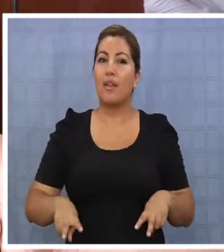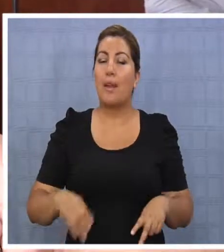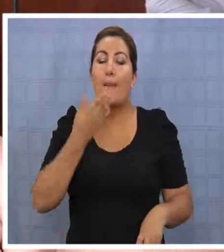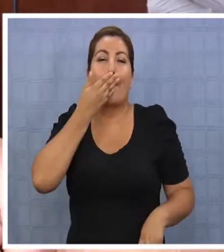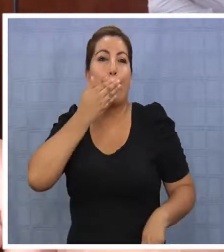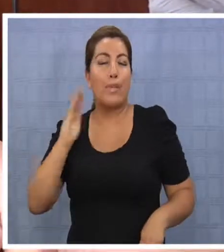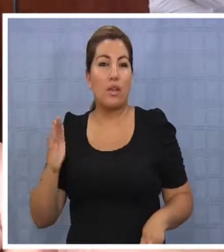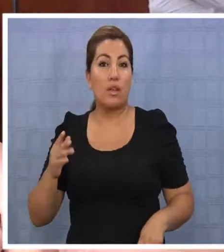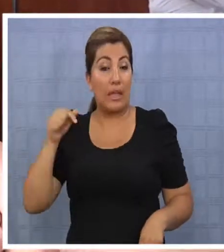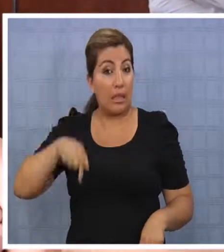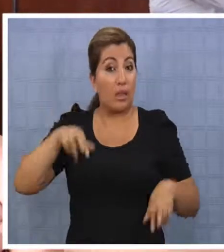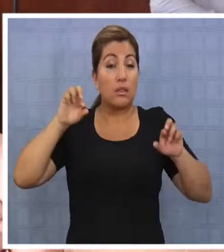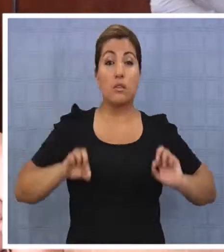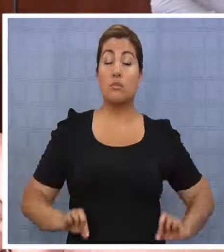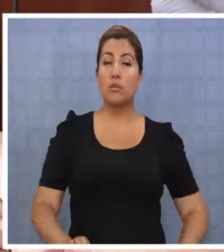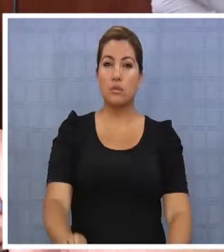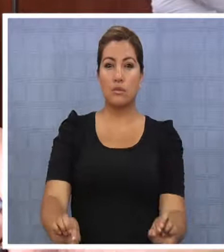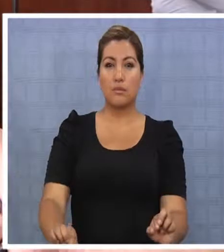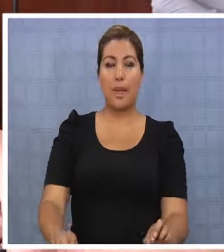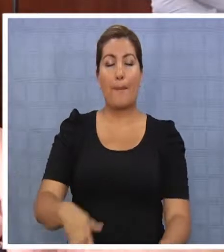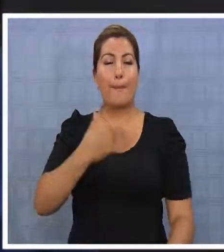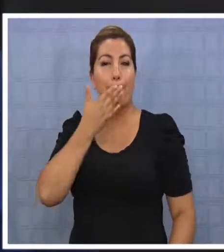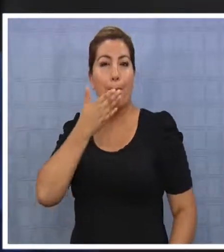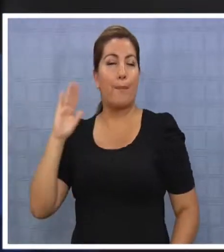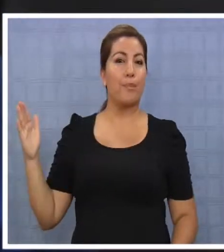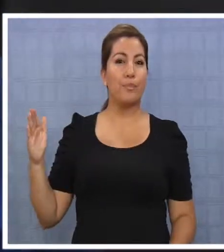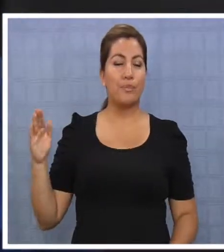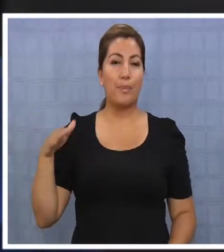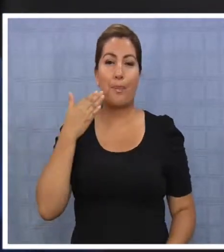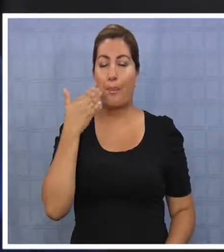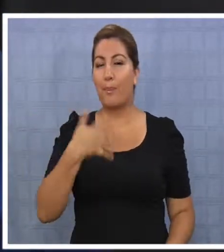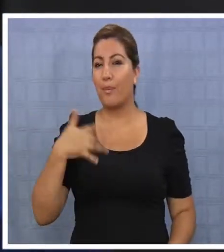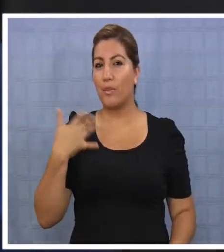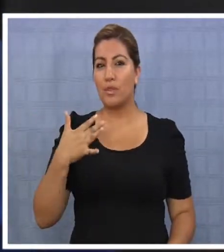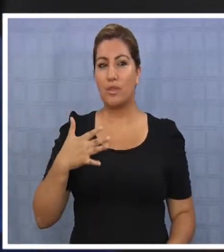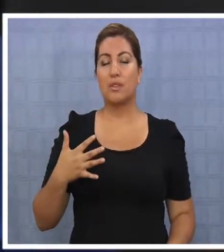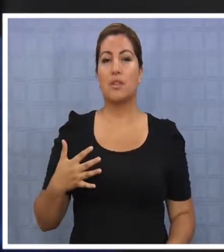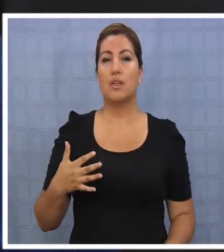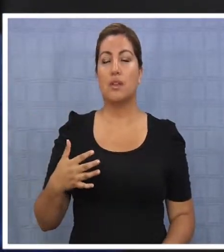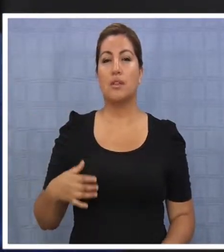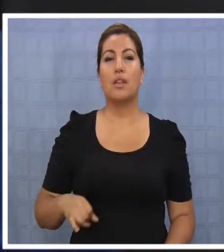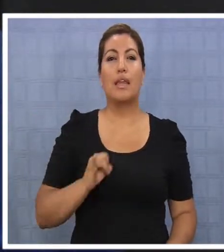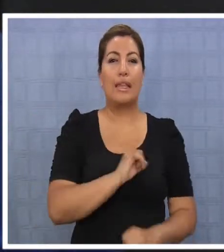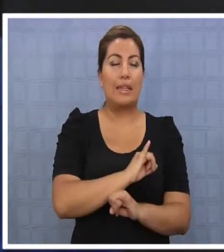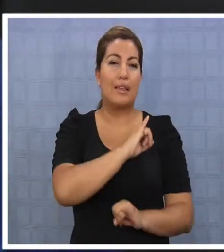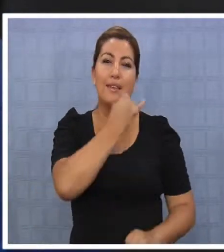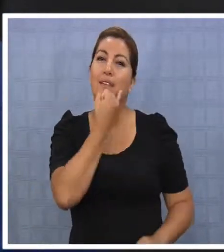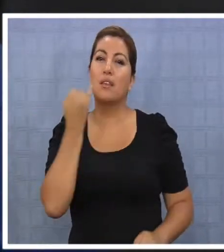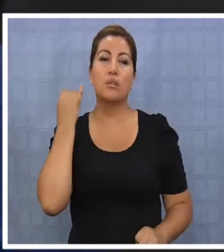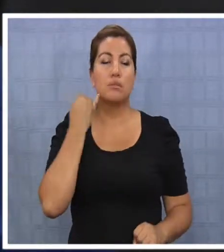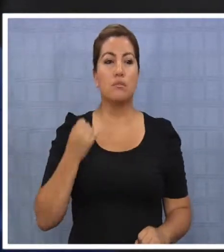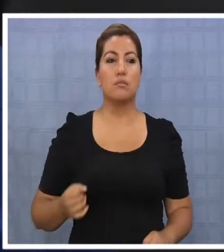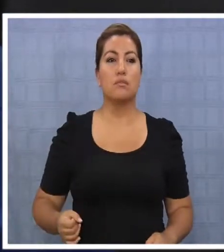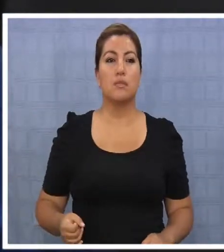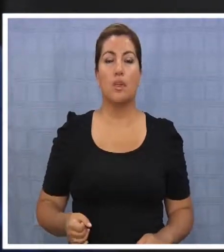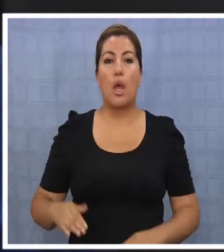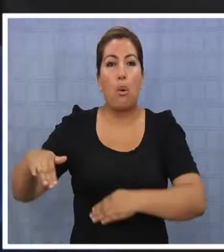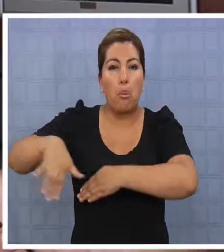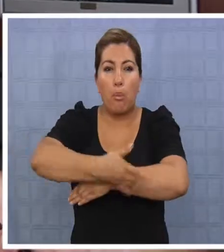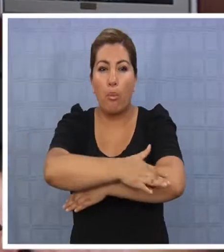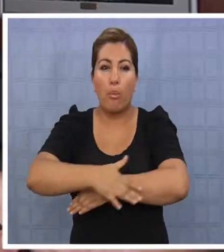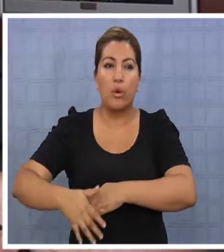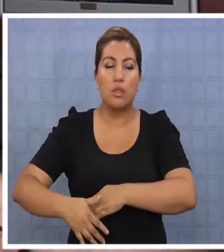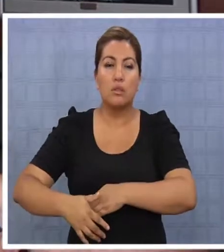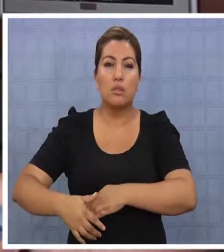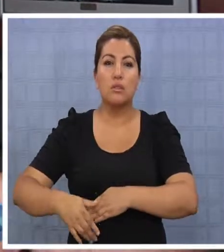forma. Sin embargo, creo que en esta oportunidad es vital importancia la coordinación que acabamos de hacer con las instituciones. Como puerto, yo